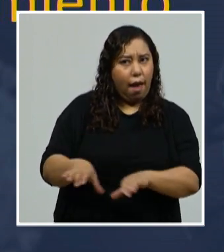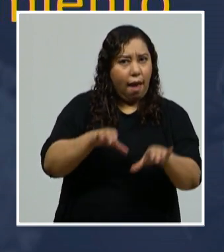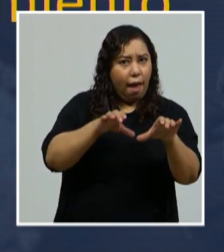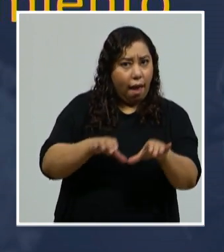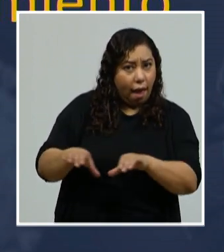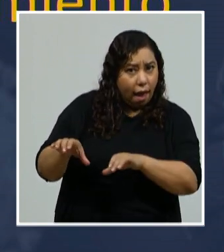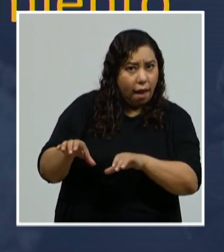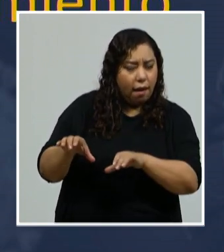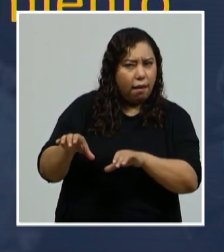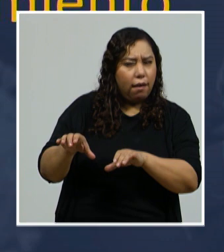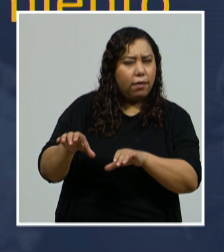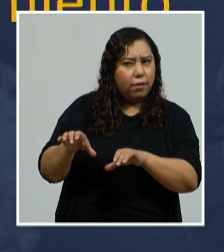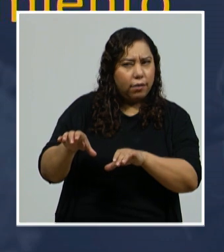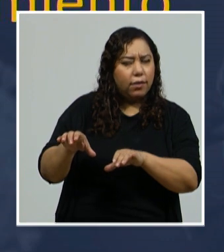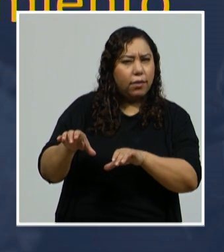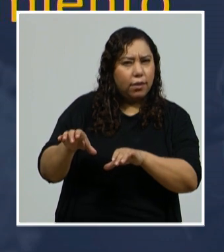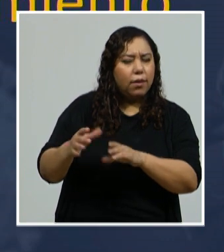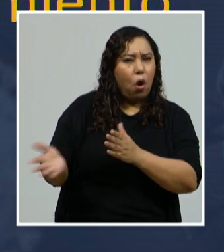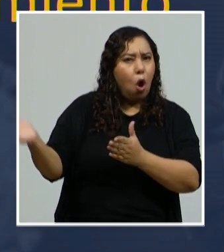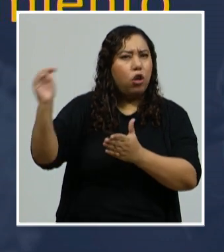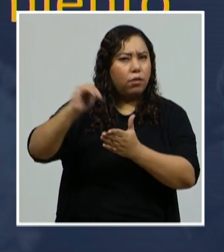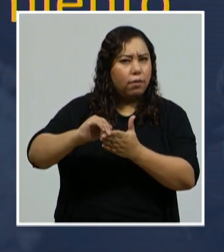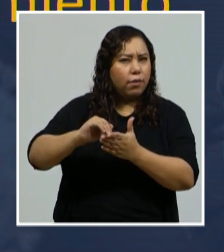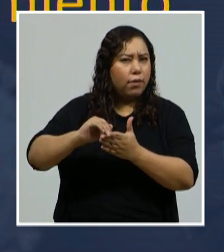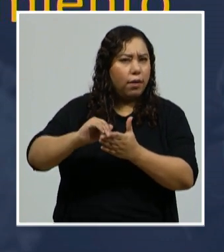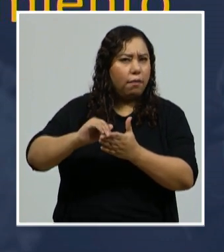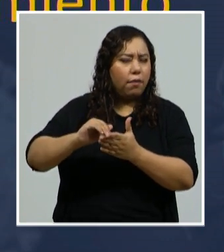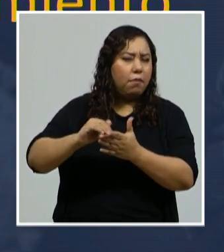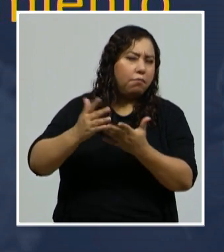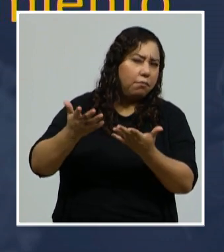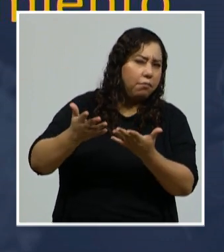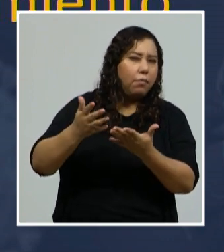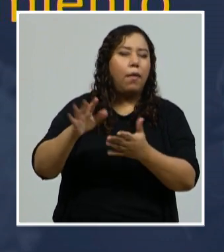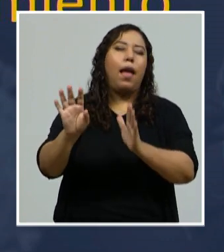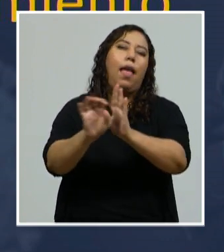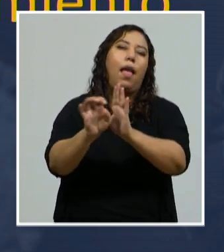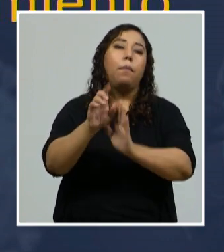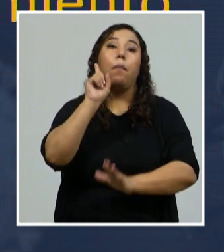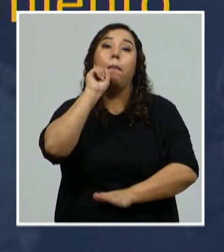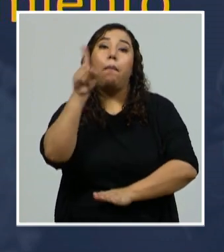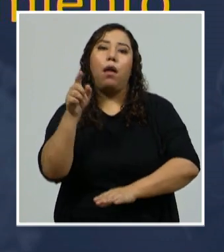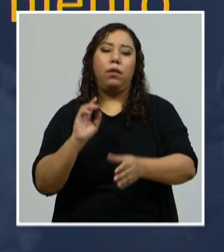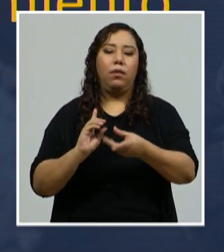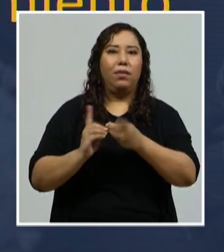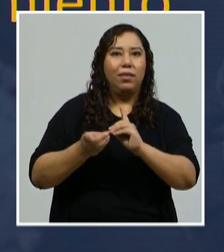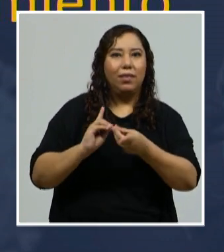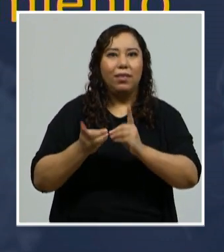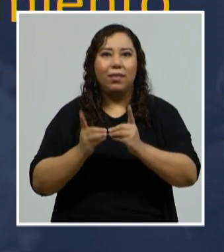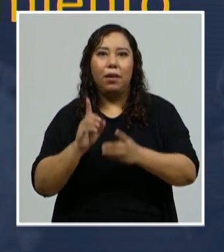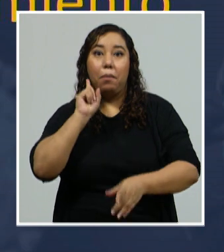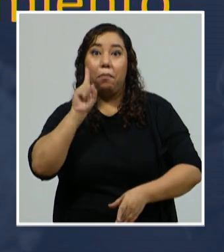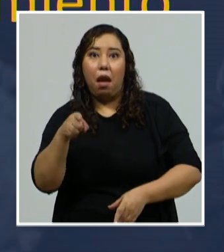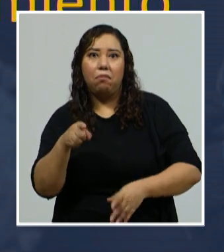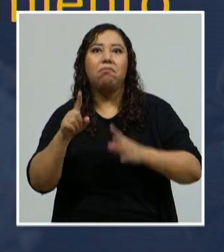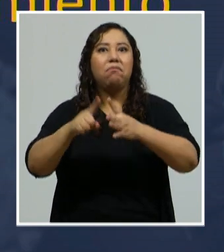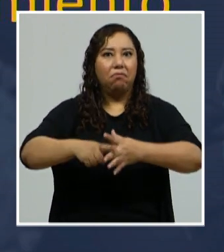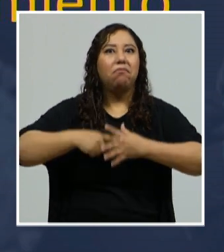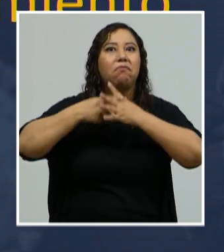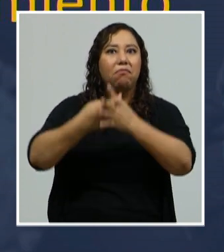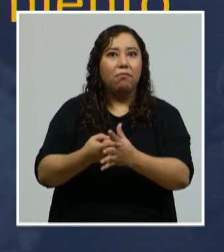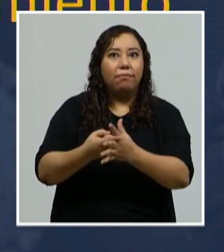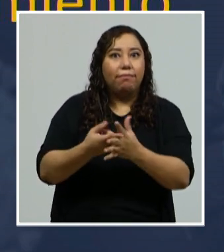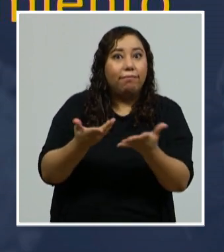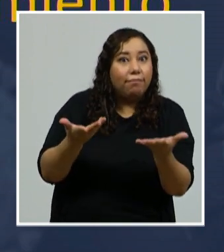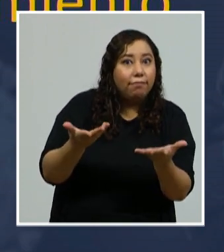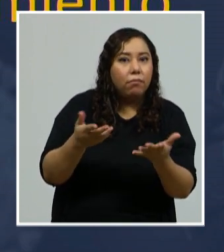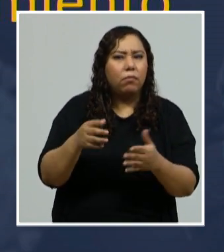tradición en nuestro país. Los deportes, por ejemplo. El día de mañana inician actividades deportivas. Pero de nada